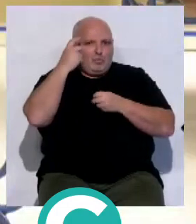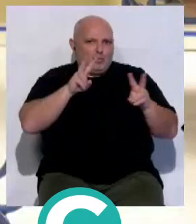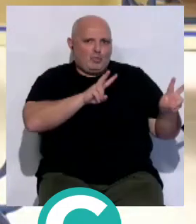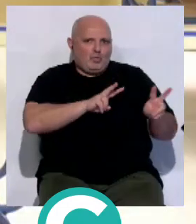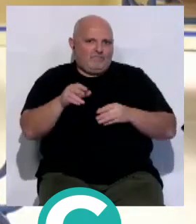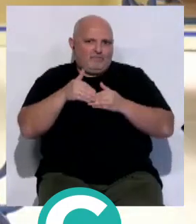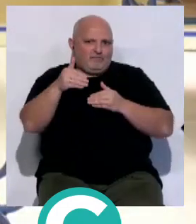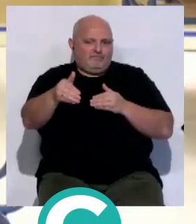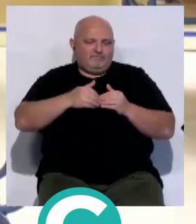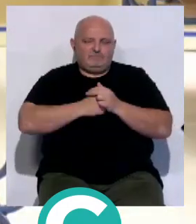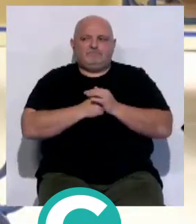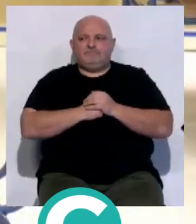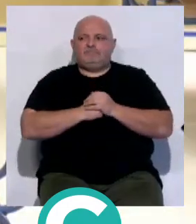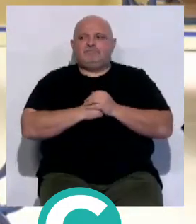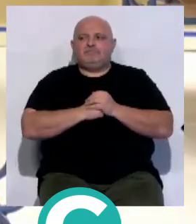programas educativos.